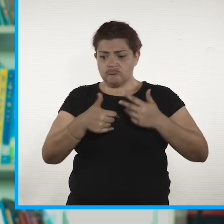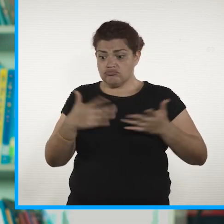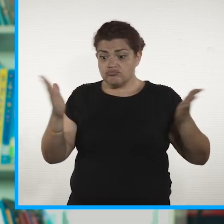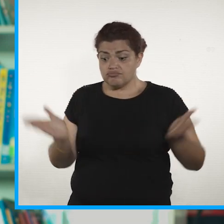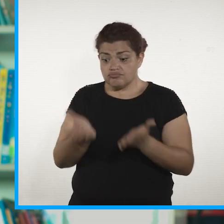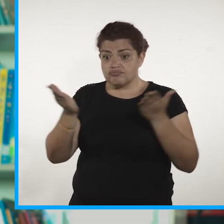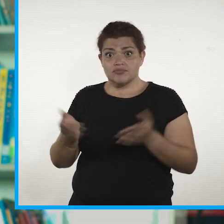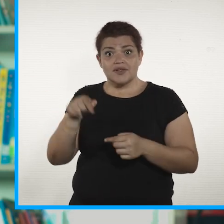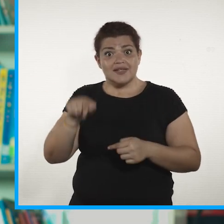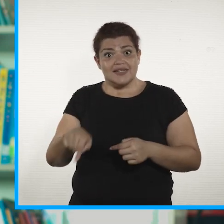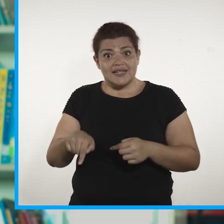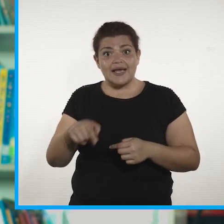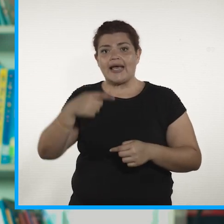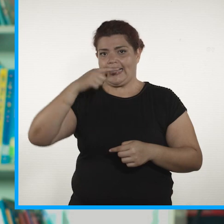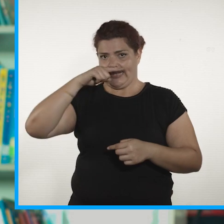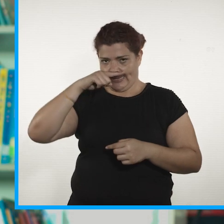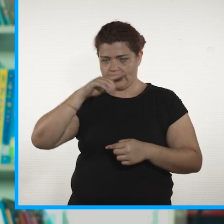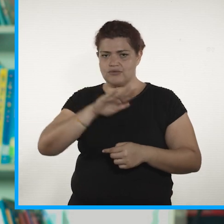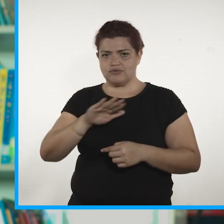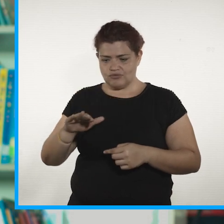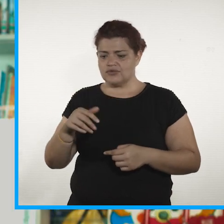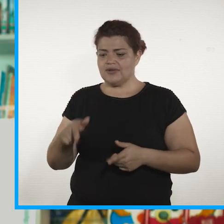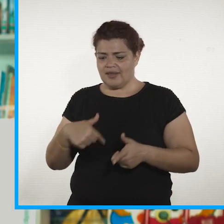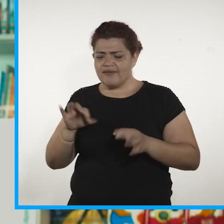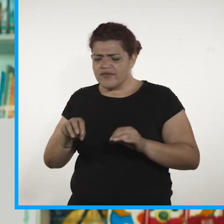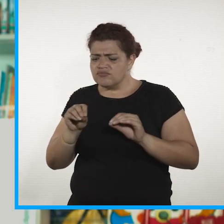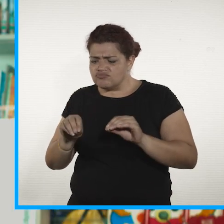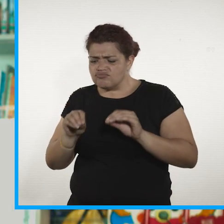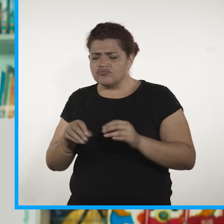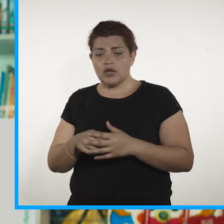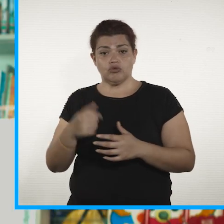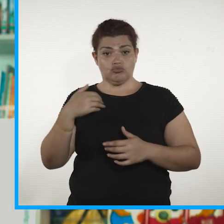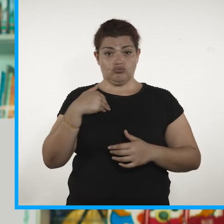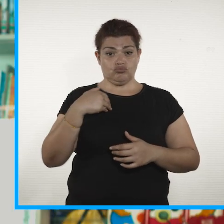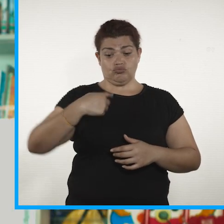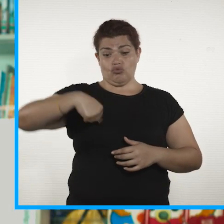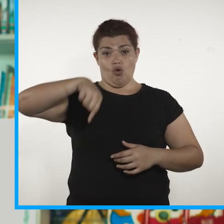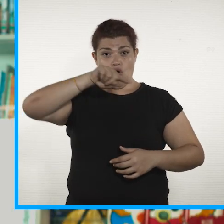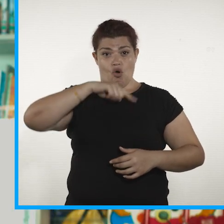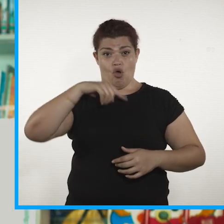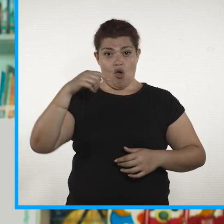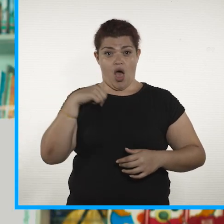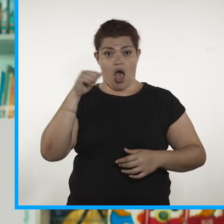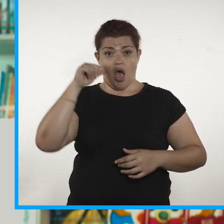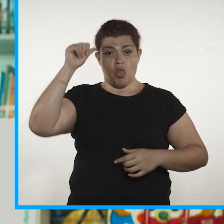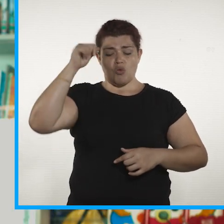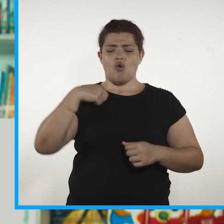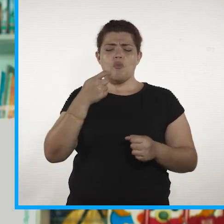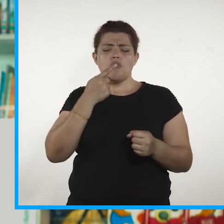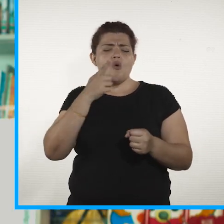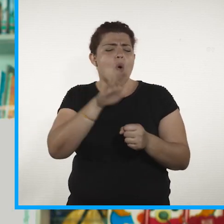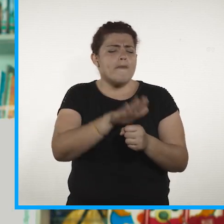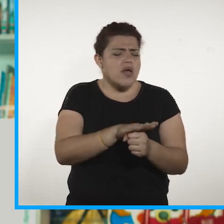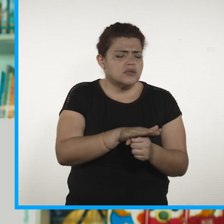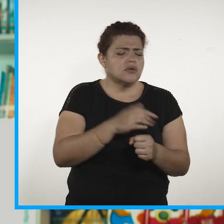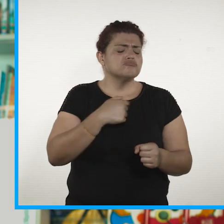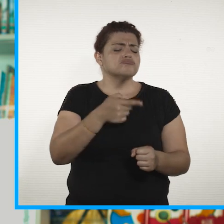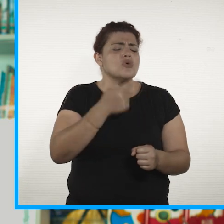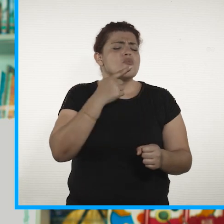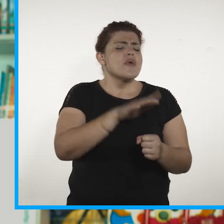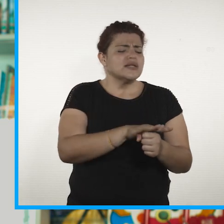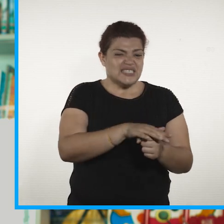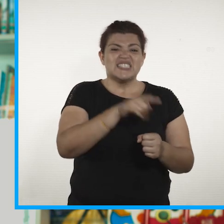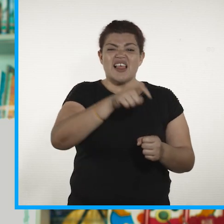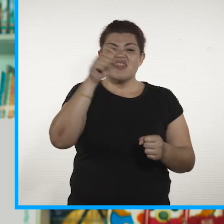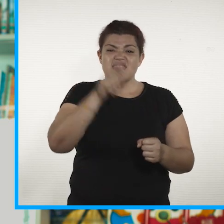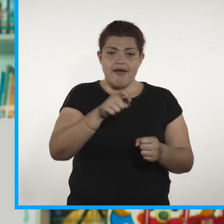disciplina que debemos de ir estimulando en los niños y las niñas. Recordemos que cuando nosotros como adultos prometemos algo a un